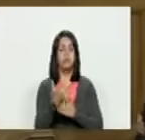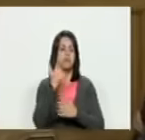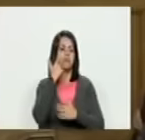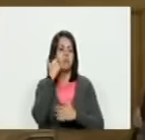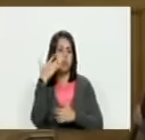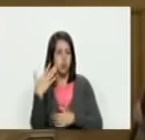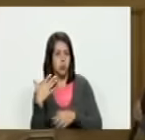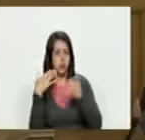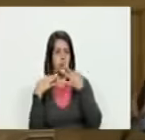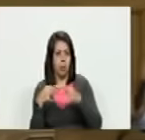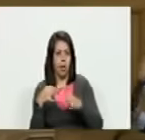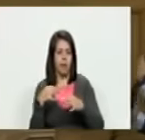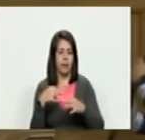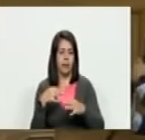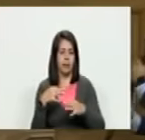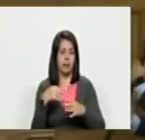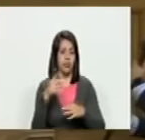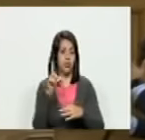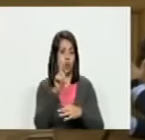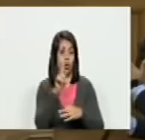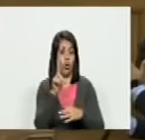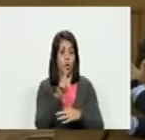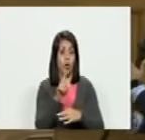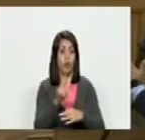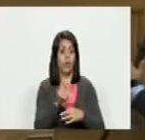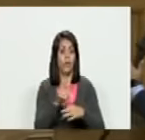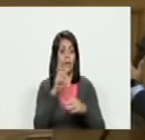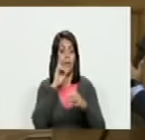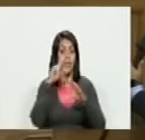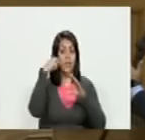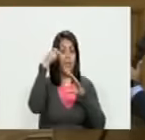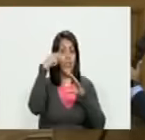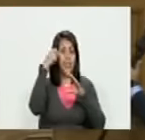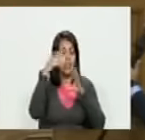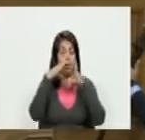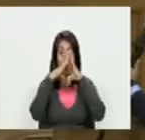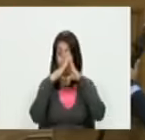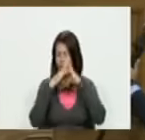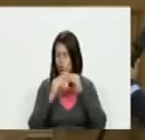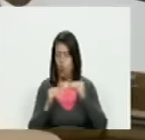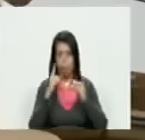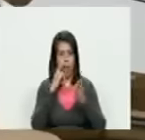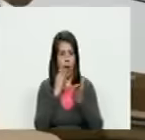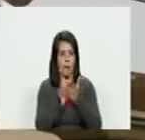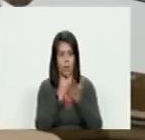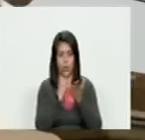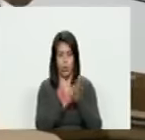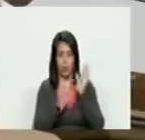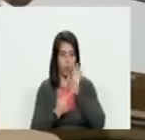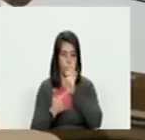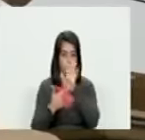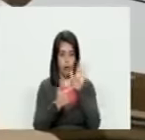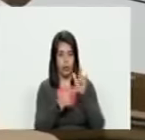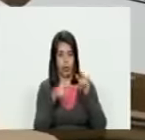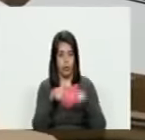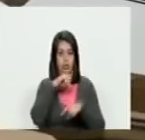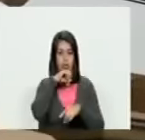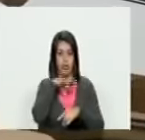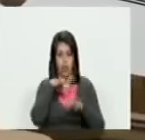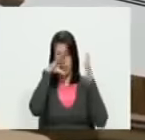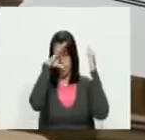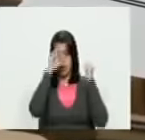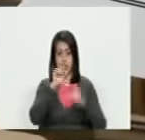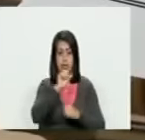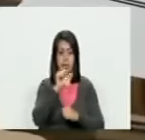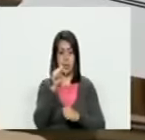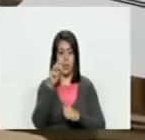como ocurra sino también de forma audiovisual con todas las láminas presentadas por el historiador y embajador